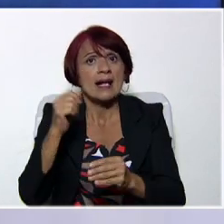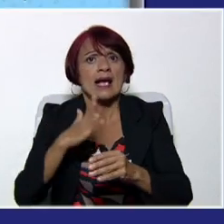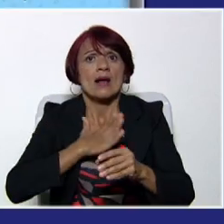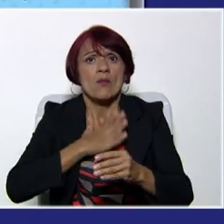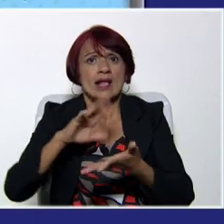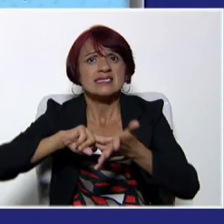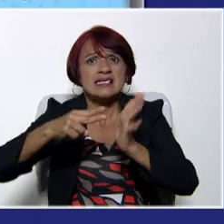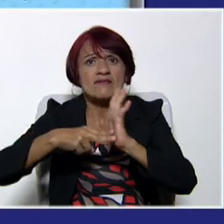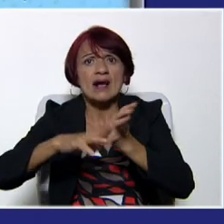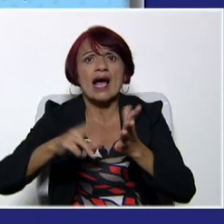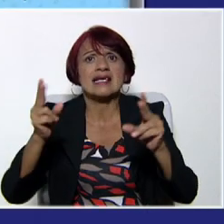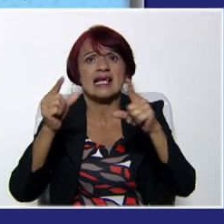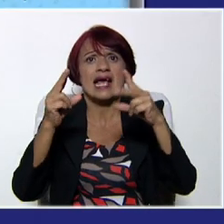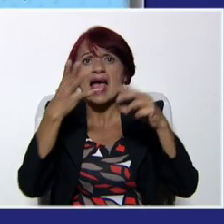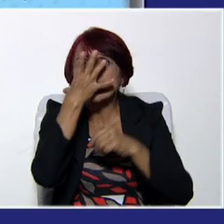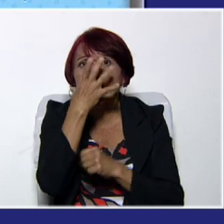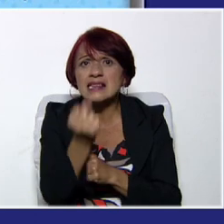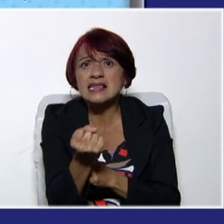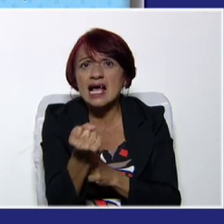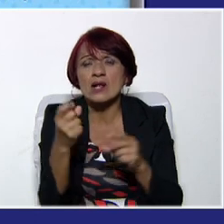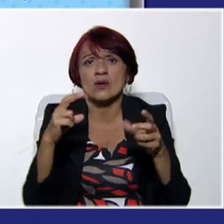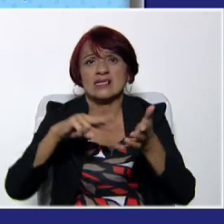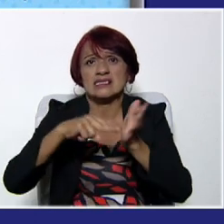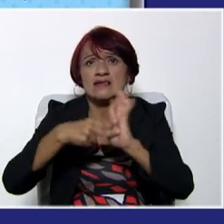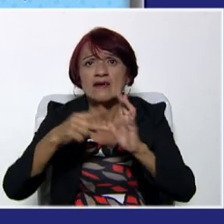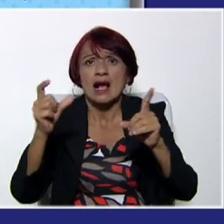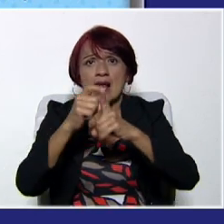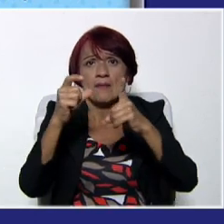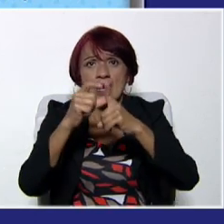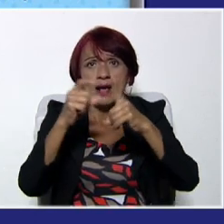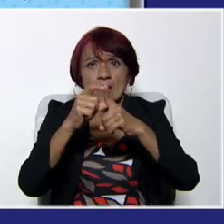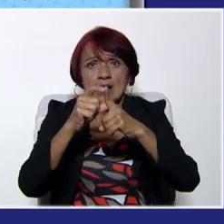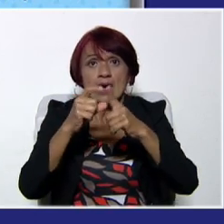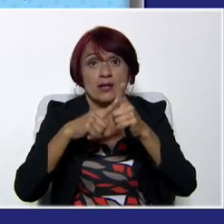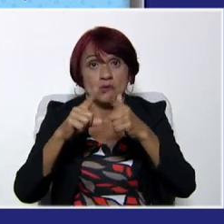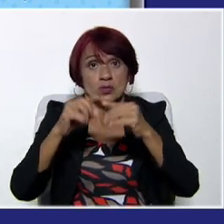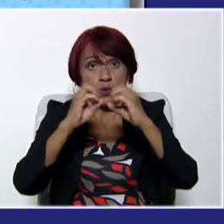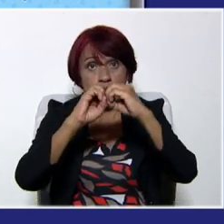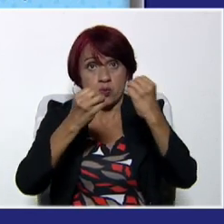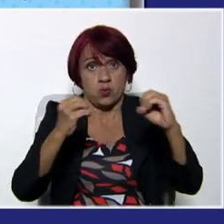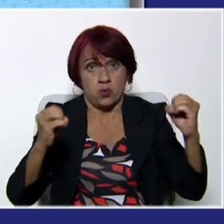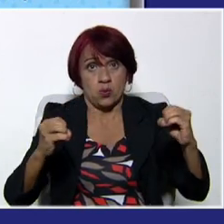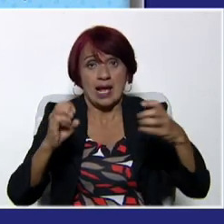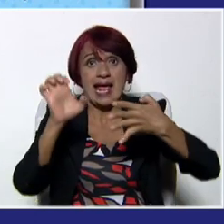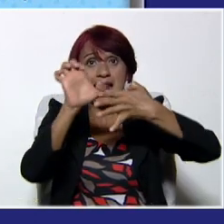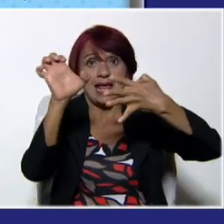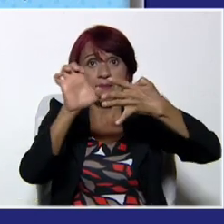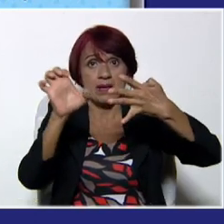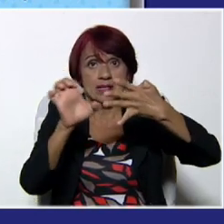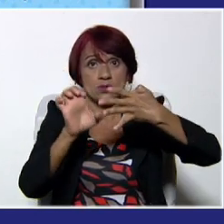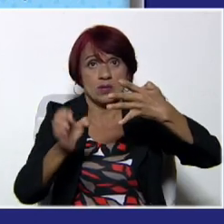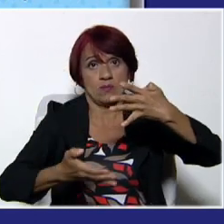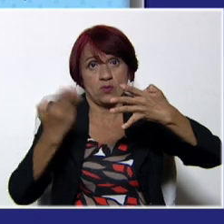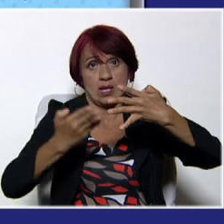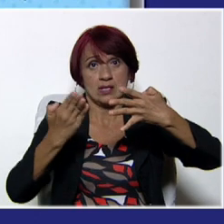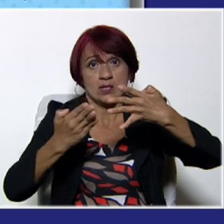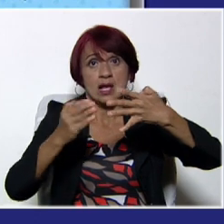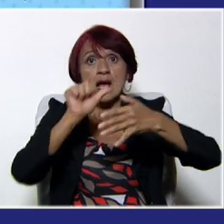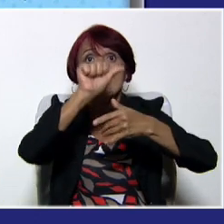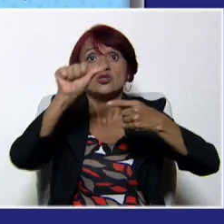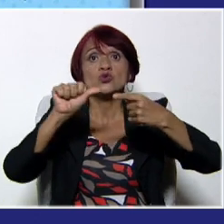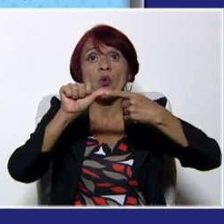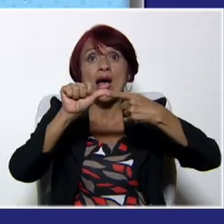sentido, ¿ok? Para que podamos entender el mensaje. Y la oración se compone por dos partes principales, que son el sujeto